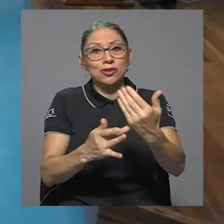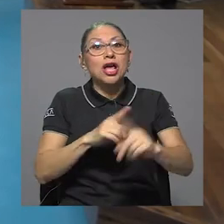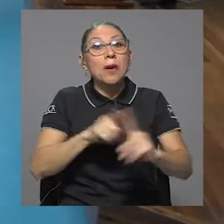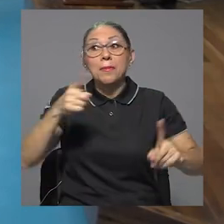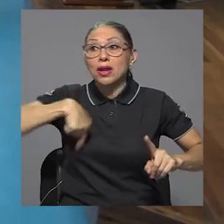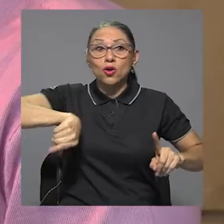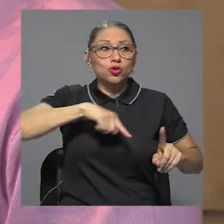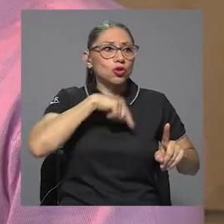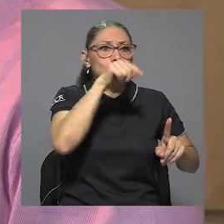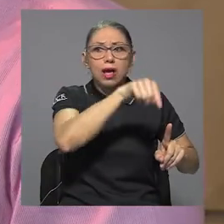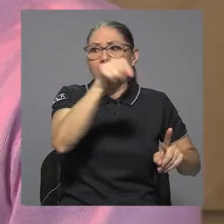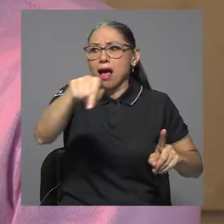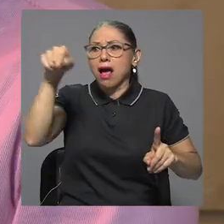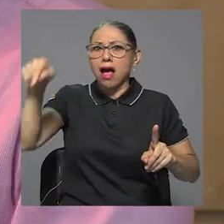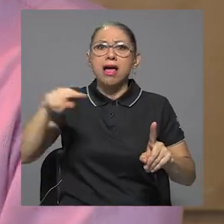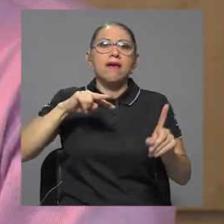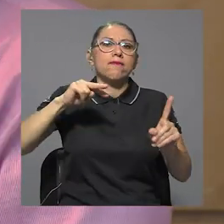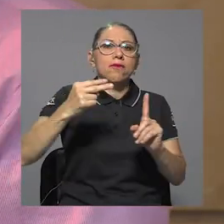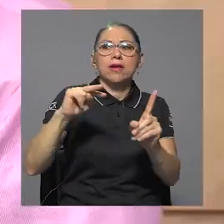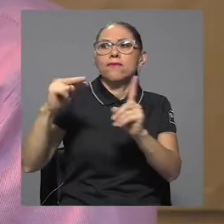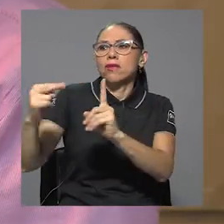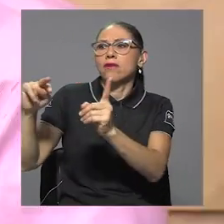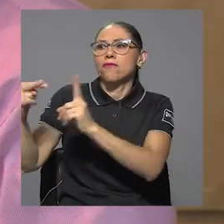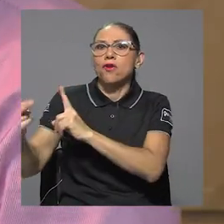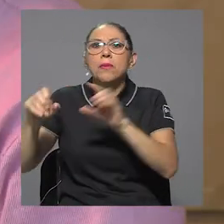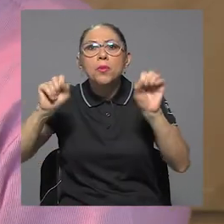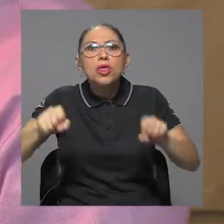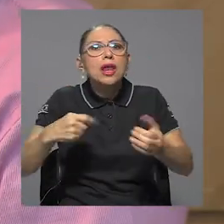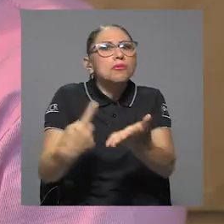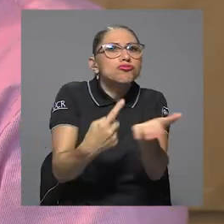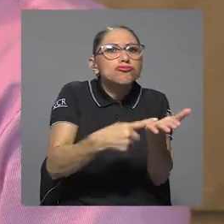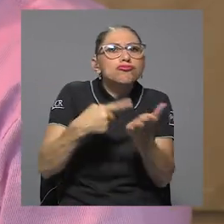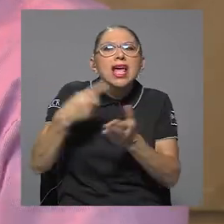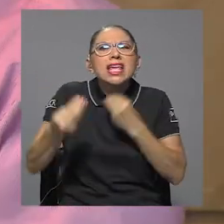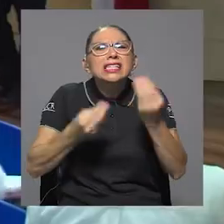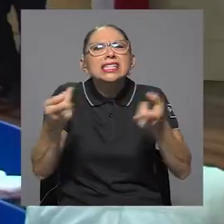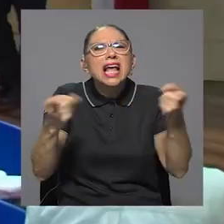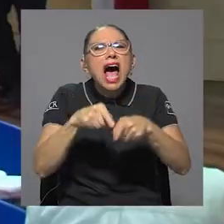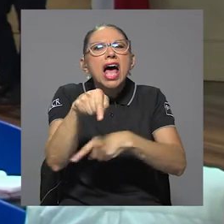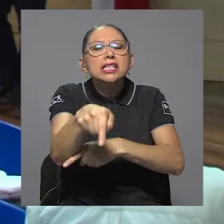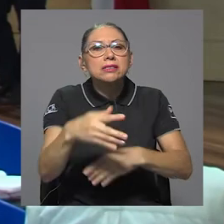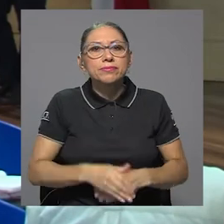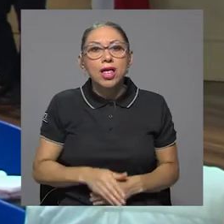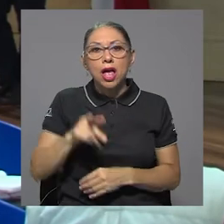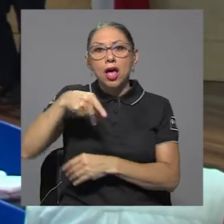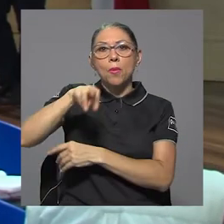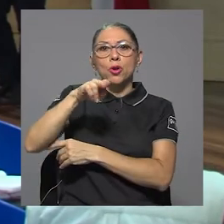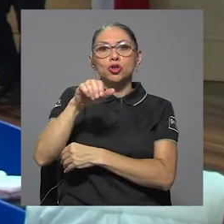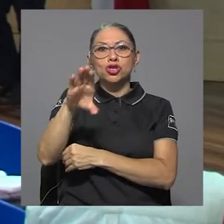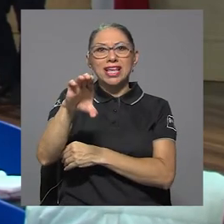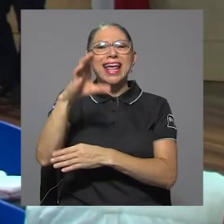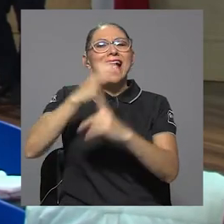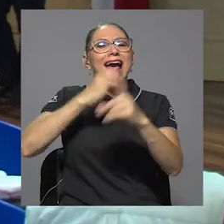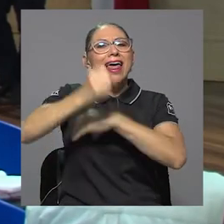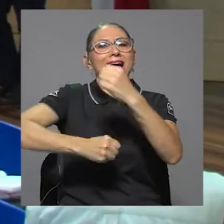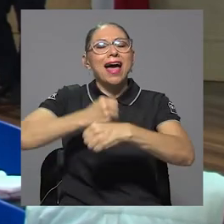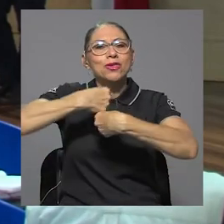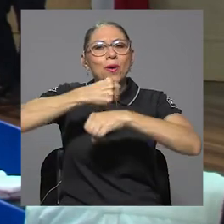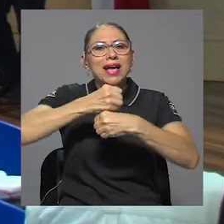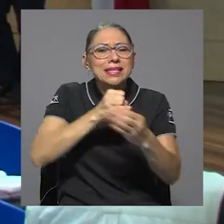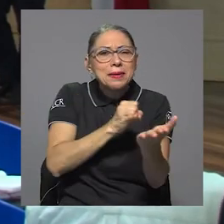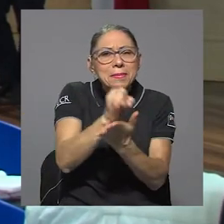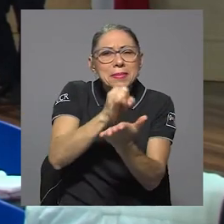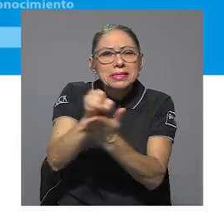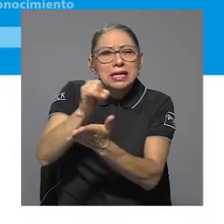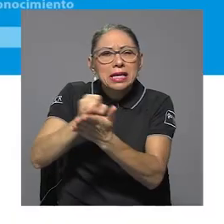diferentes dijéramos qué se está haciendo en el país con ese tipo de residuo. El PROCIC realiza anualmente jornadas de investigación desde